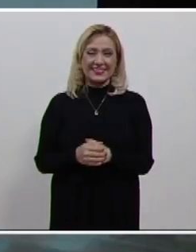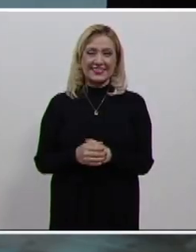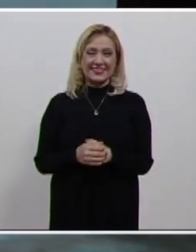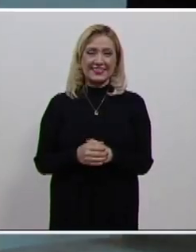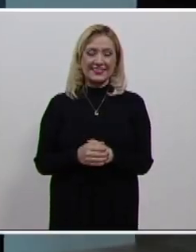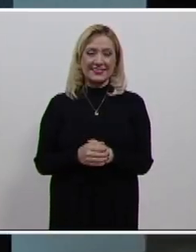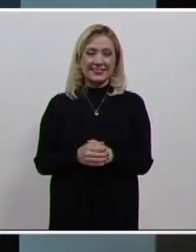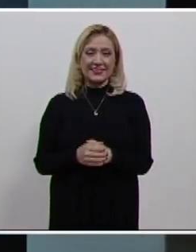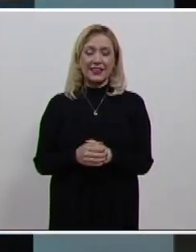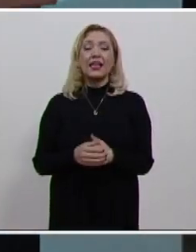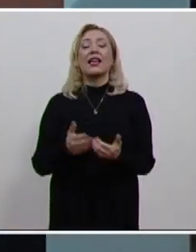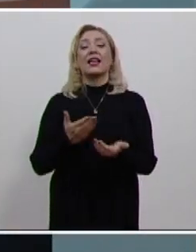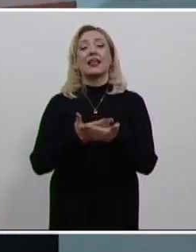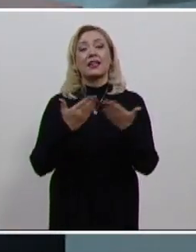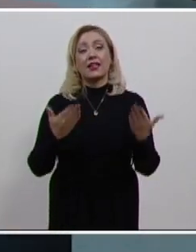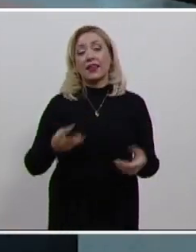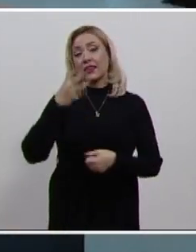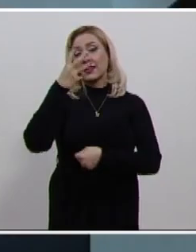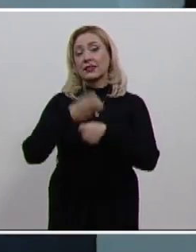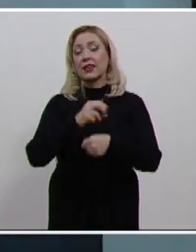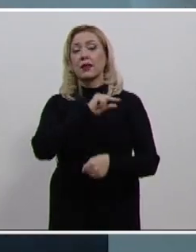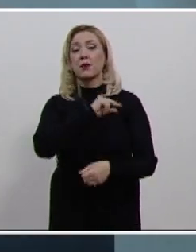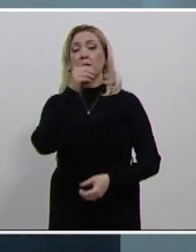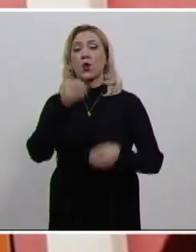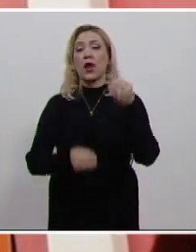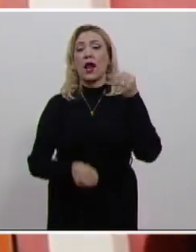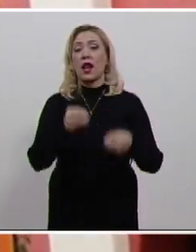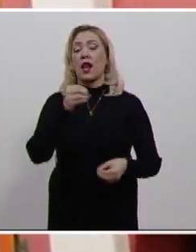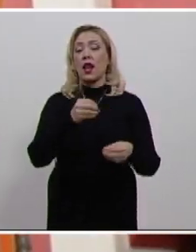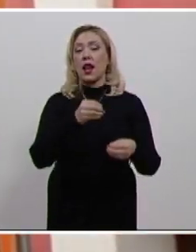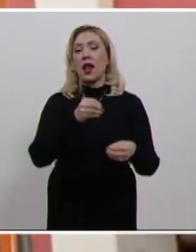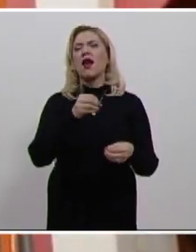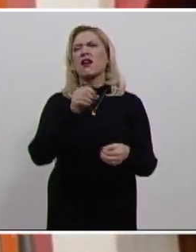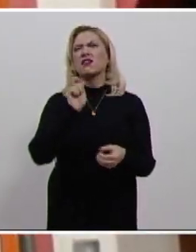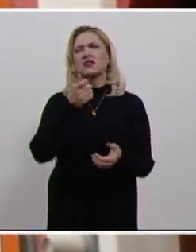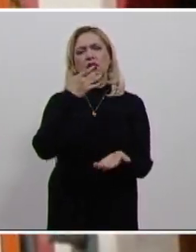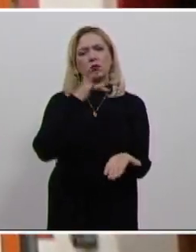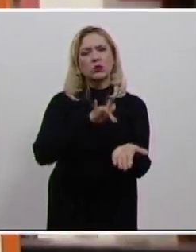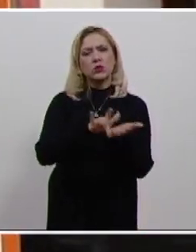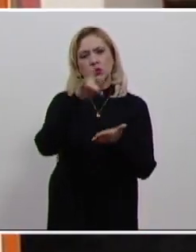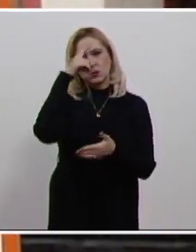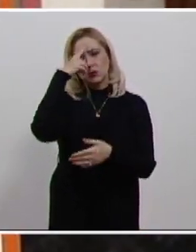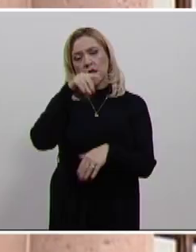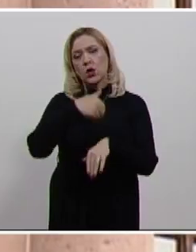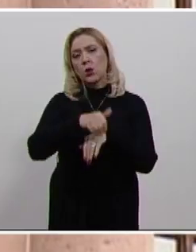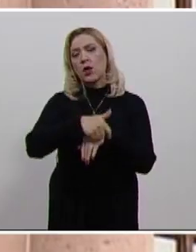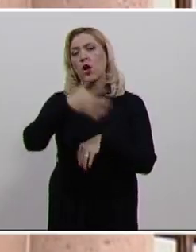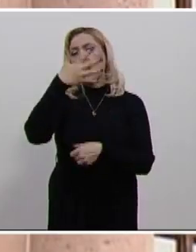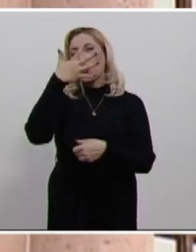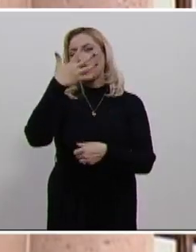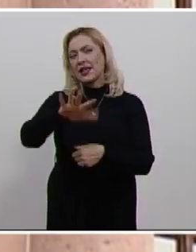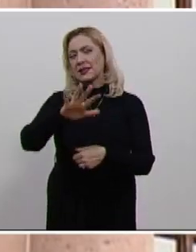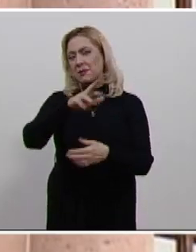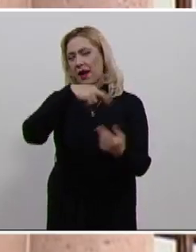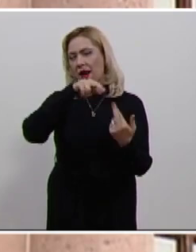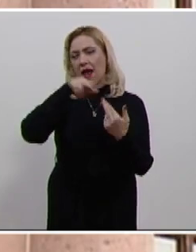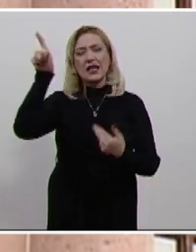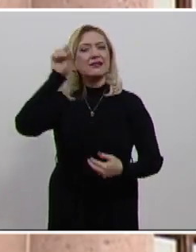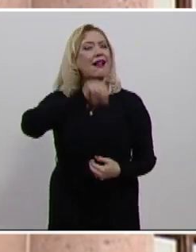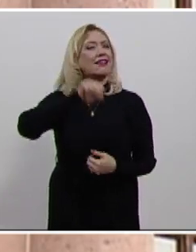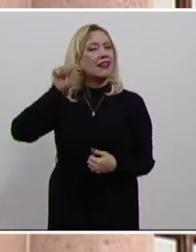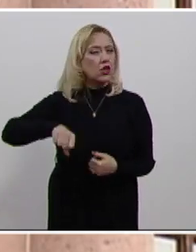En este contexto, el Tercer Tribunal Colegiado de Circuito del Centro Auxiliar de la Décima Región, esto con residencia en Saltillo,